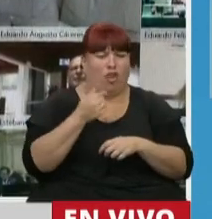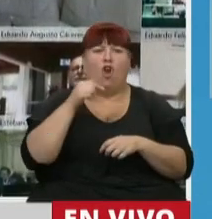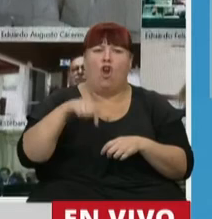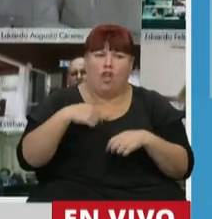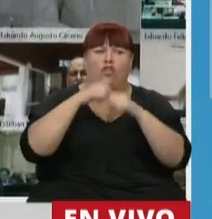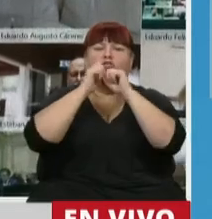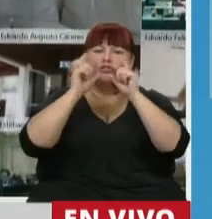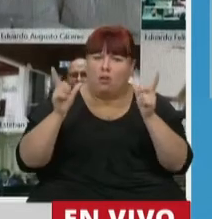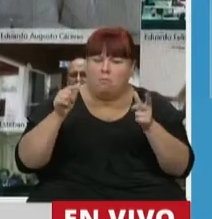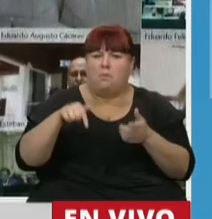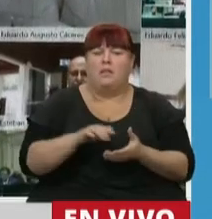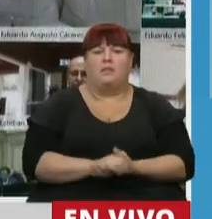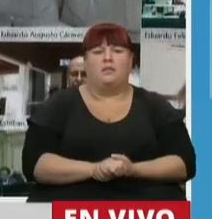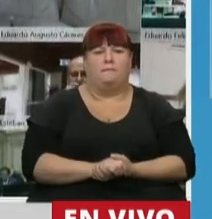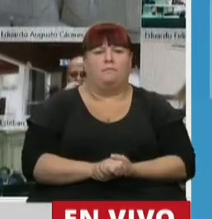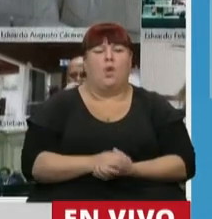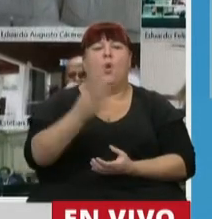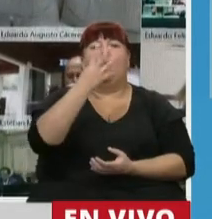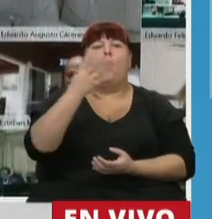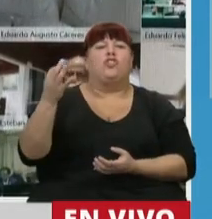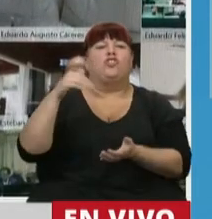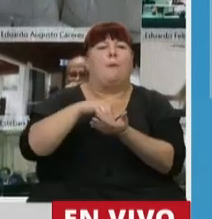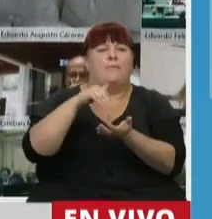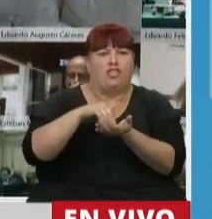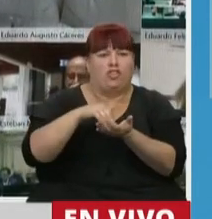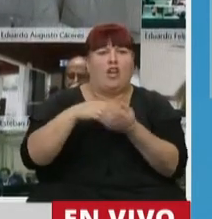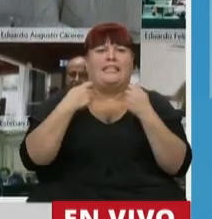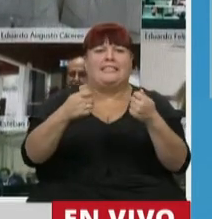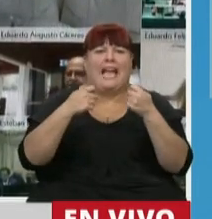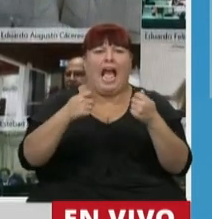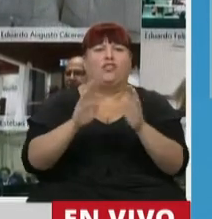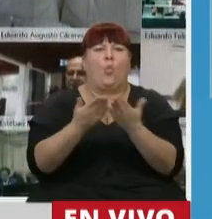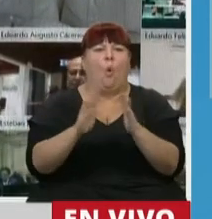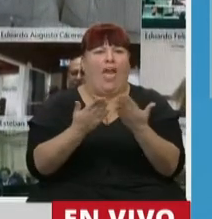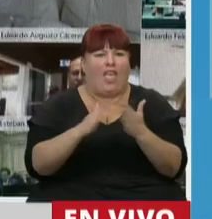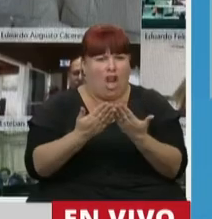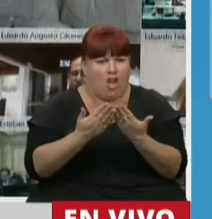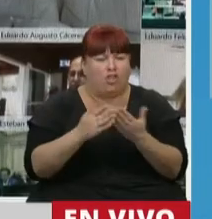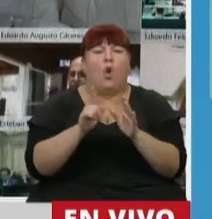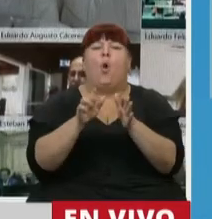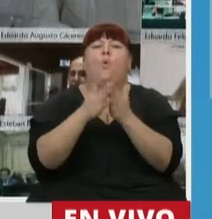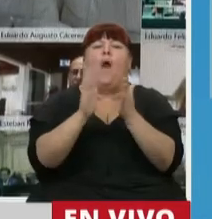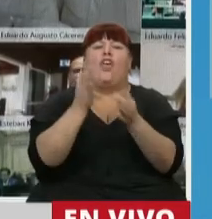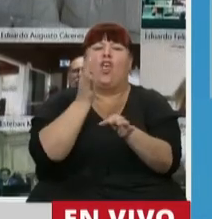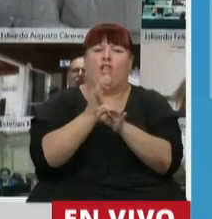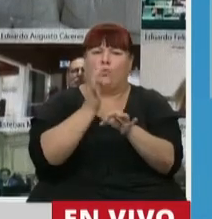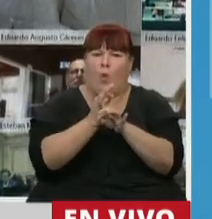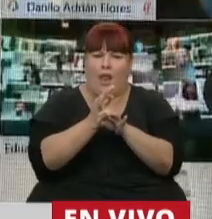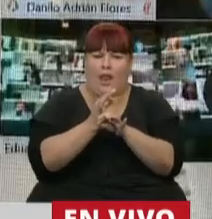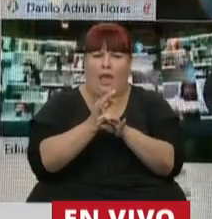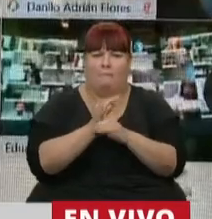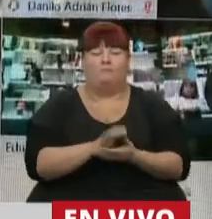hoy me sorprende los 400 millones que se gastaron en cuadernillos, cuadernillos escolares.